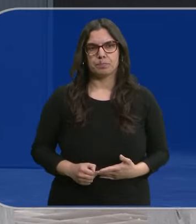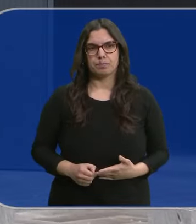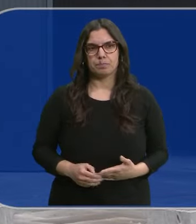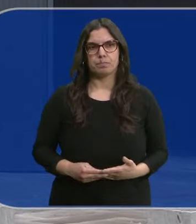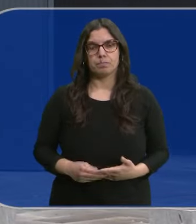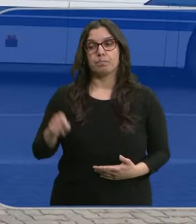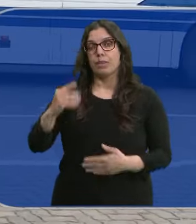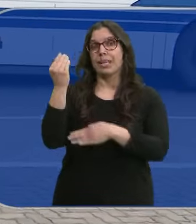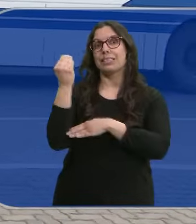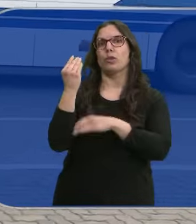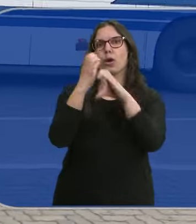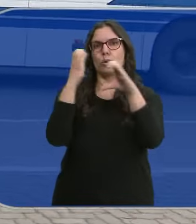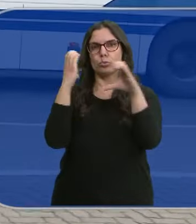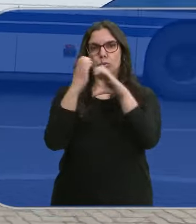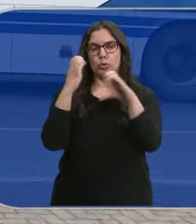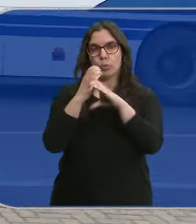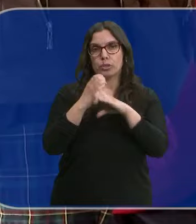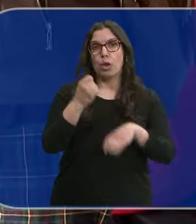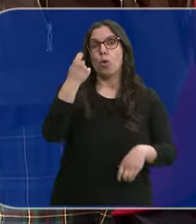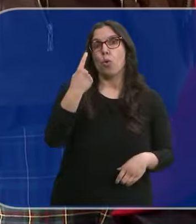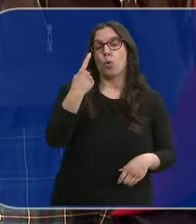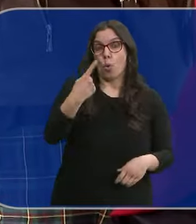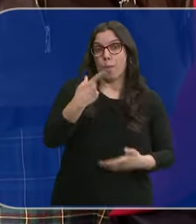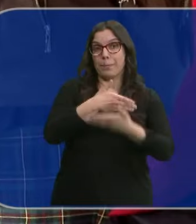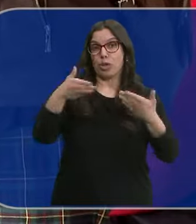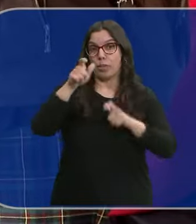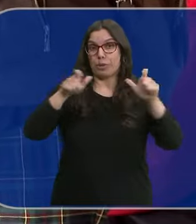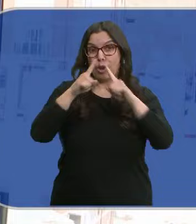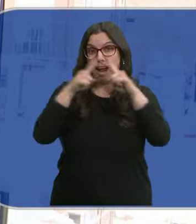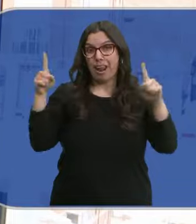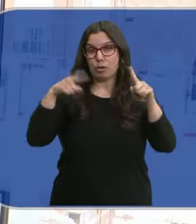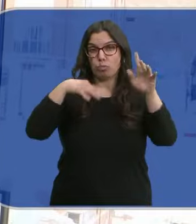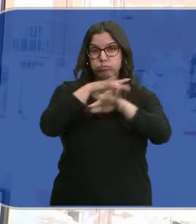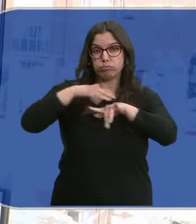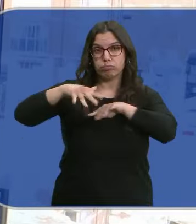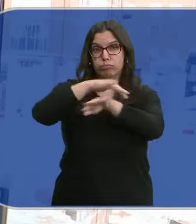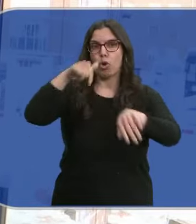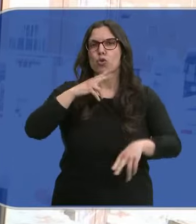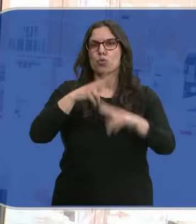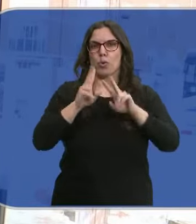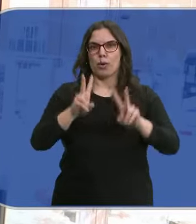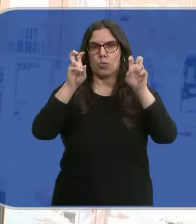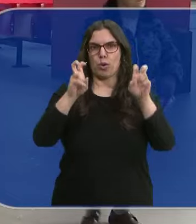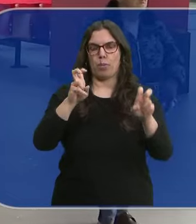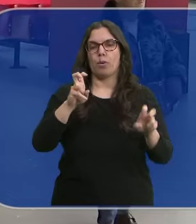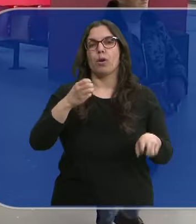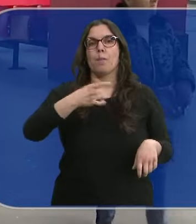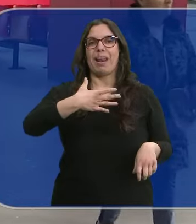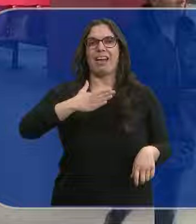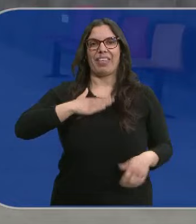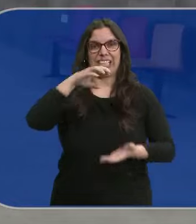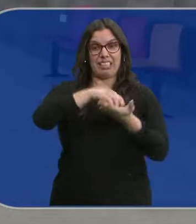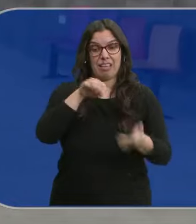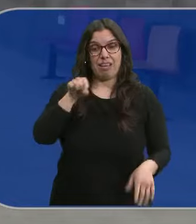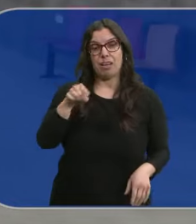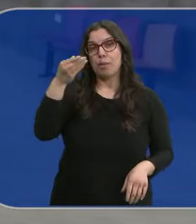Por esta estación de autobuses pasan más de un millón de viajeros al año. Desde hoy lleva nuevo nombre, Blanca de Castilla, y lo más